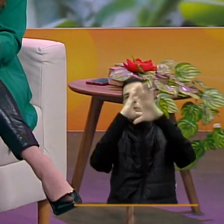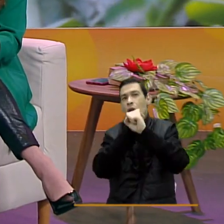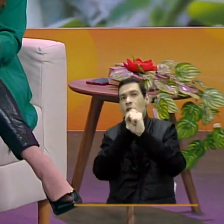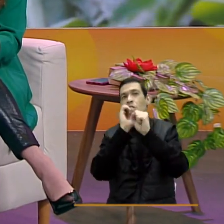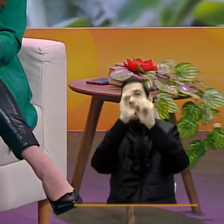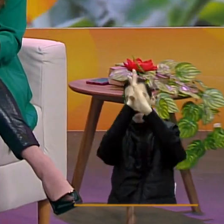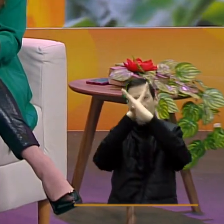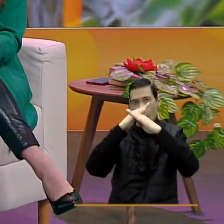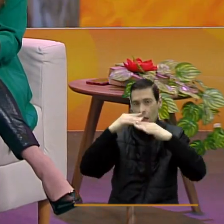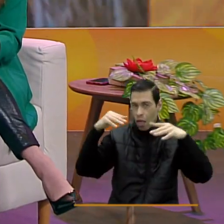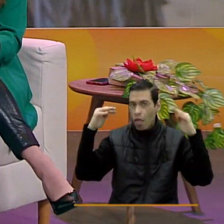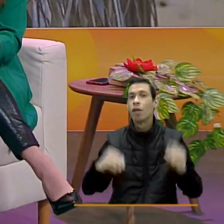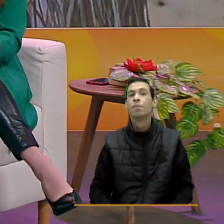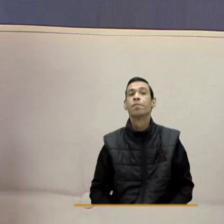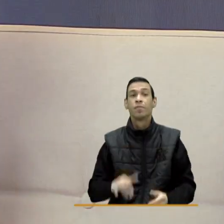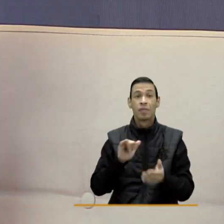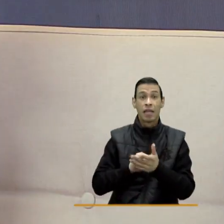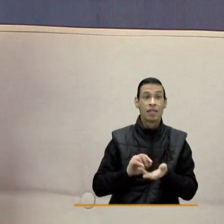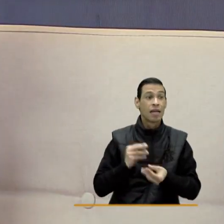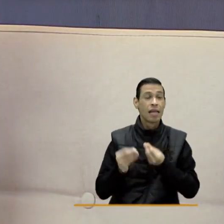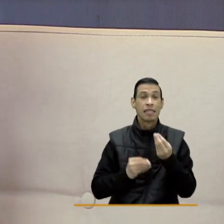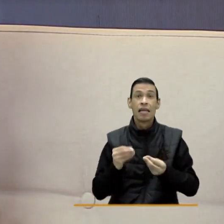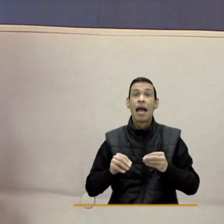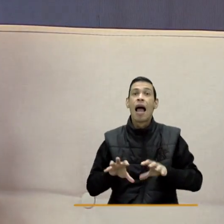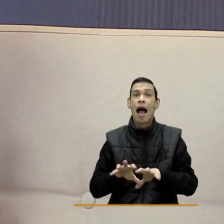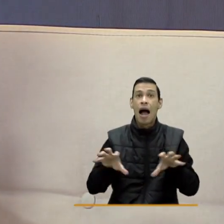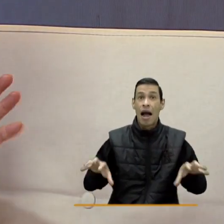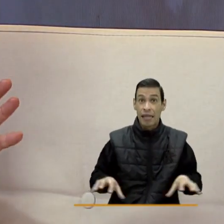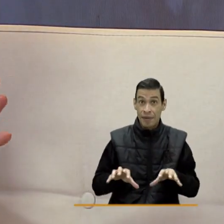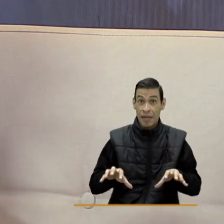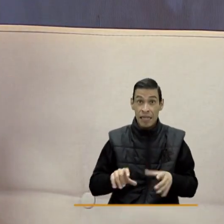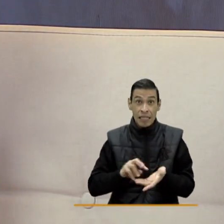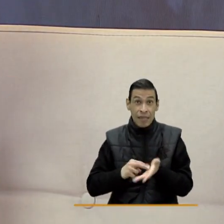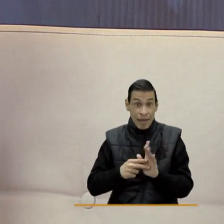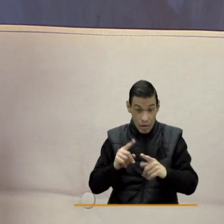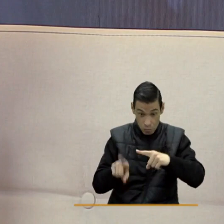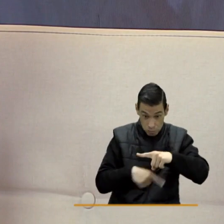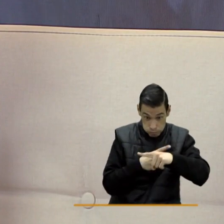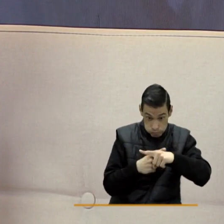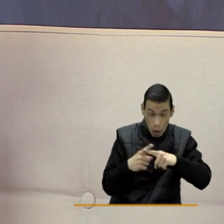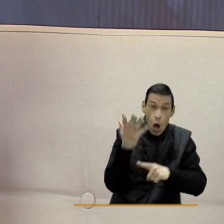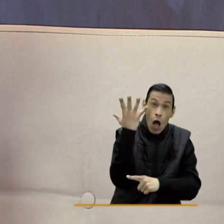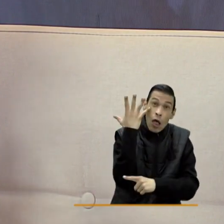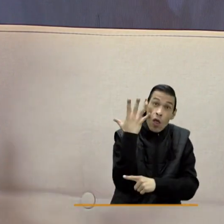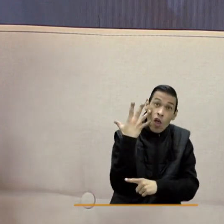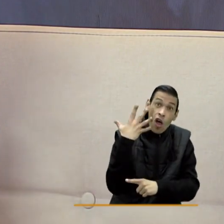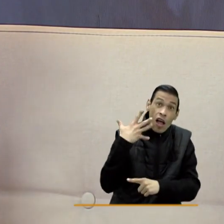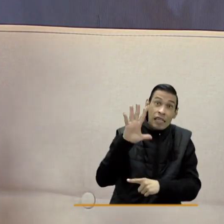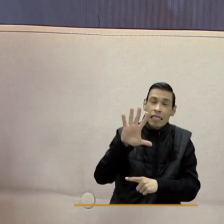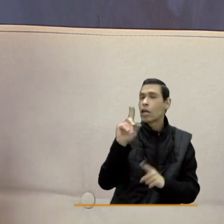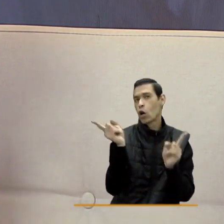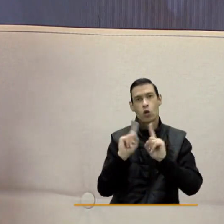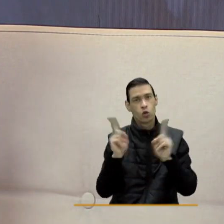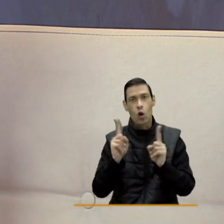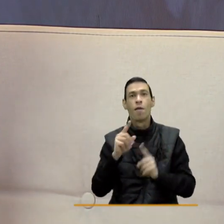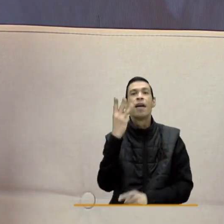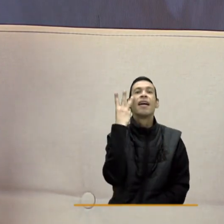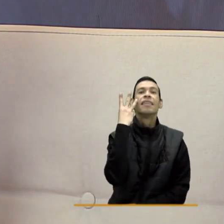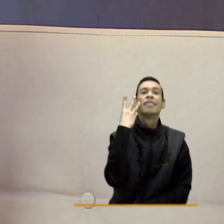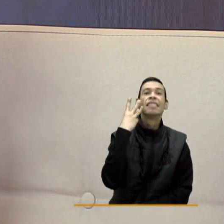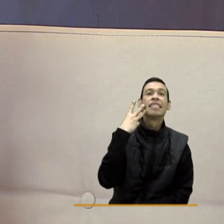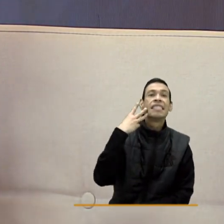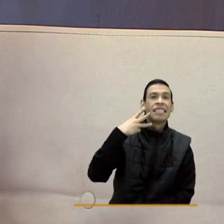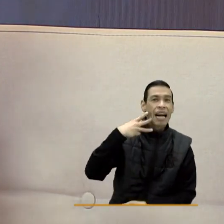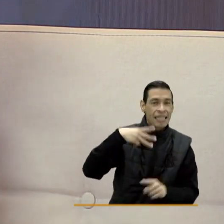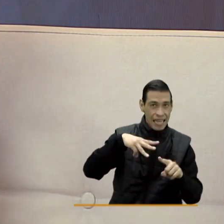Por lo tanto, lo que se realizan son algunas actividades. Ellos no van los cinco días de la semana. Ellos van tres días a